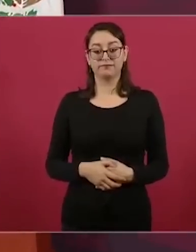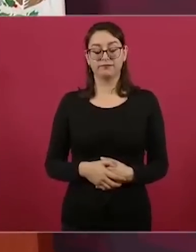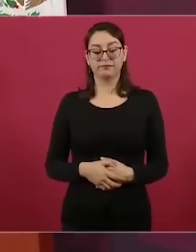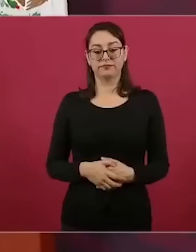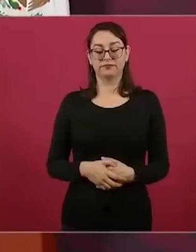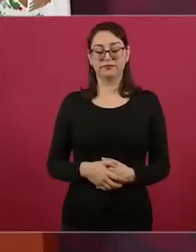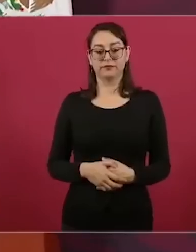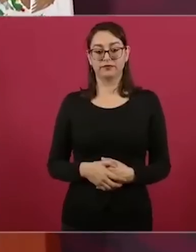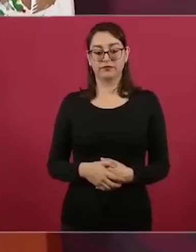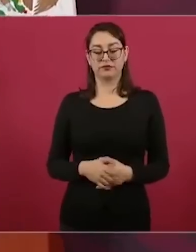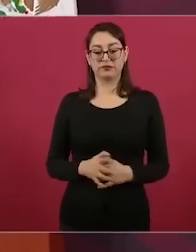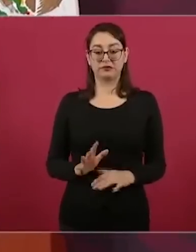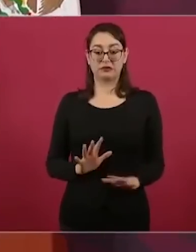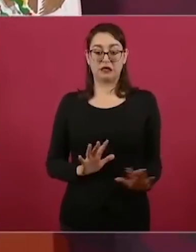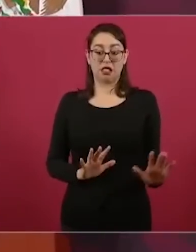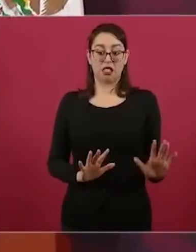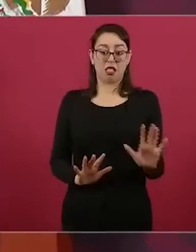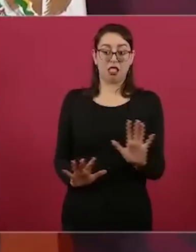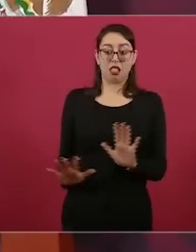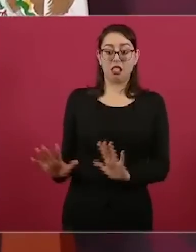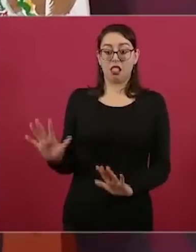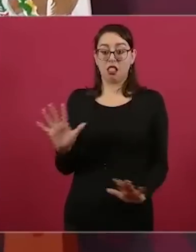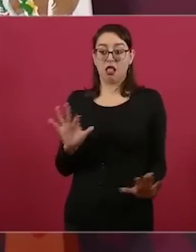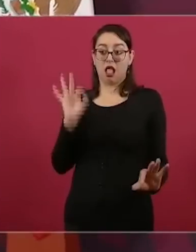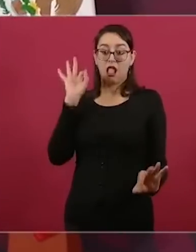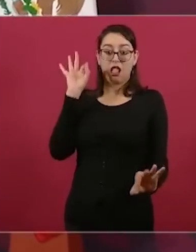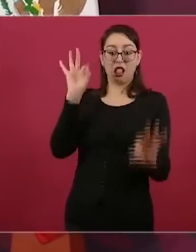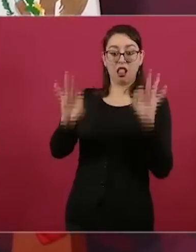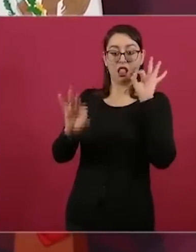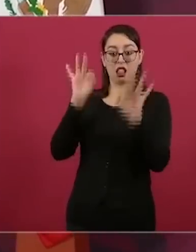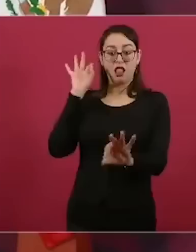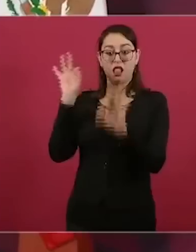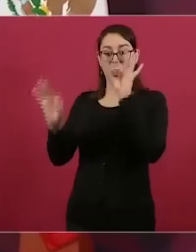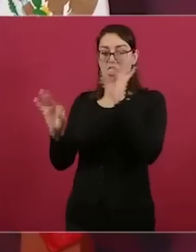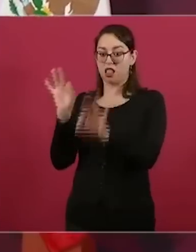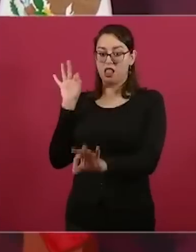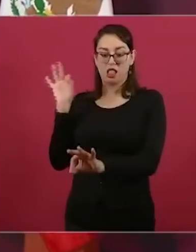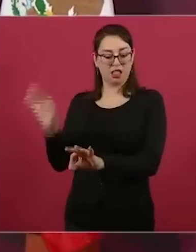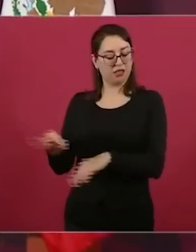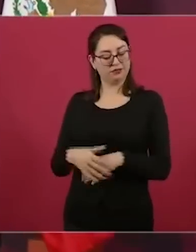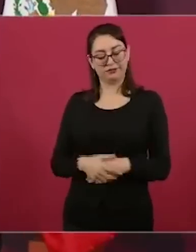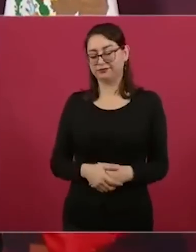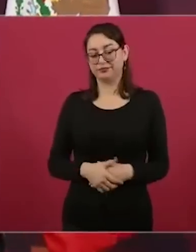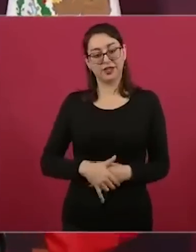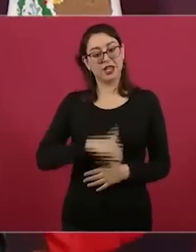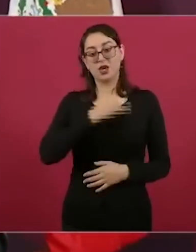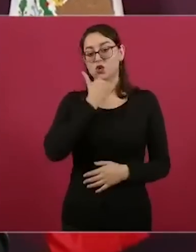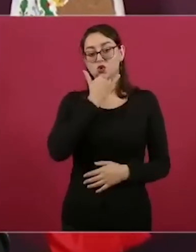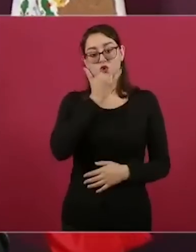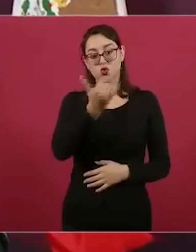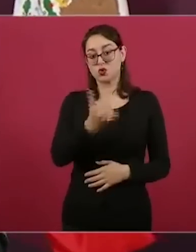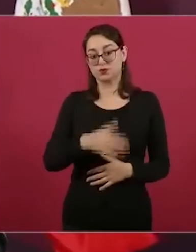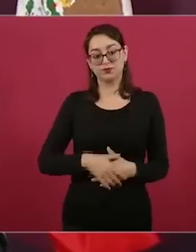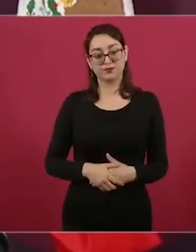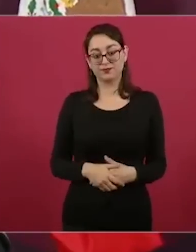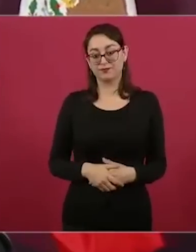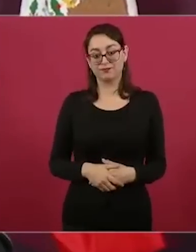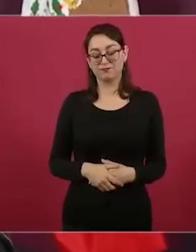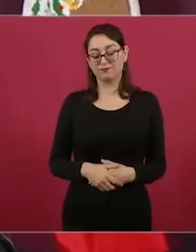queriendo manipular al pueblo. Si, yo no sé cuánto les va a durar,